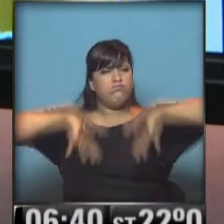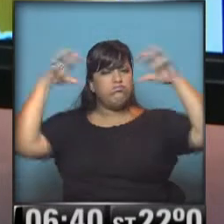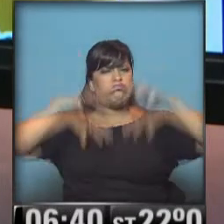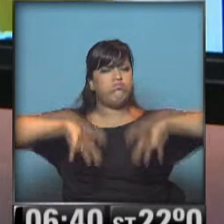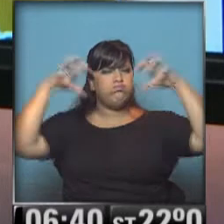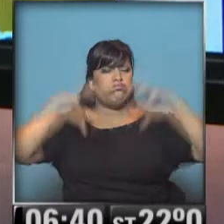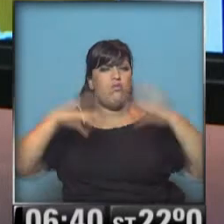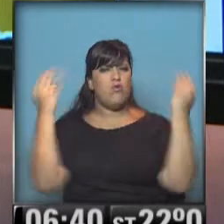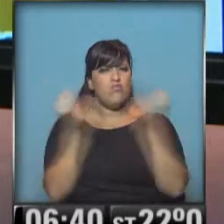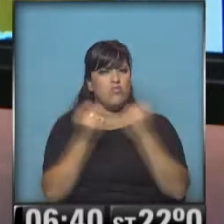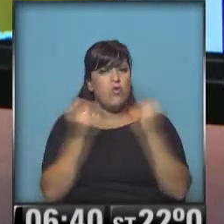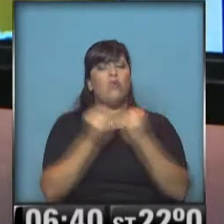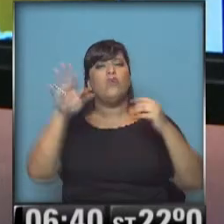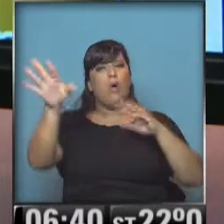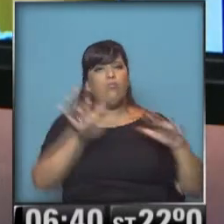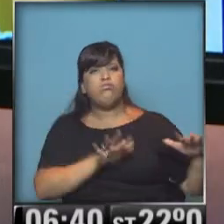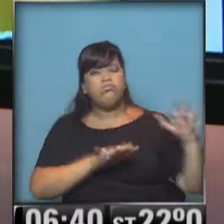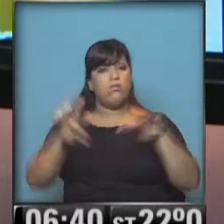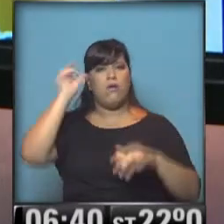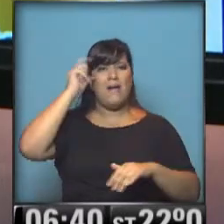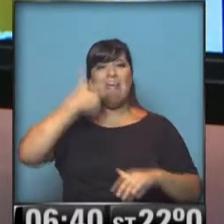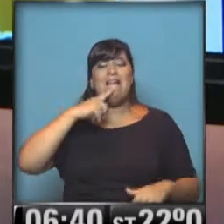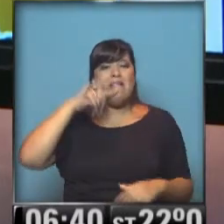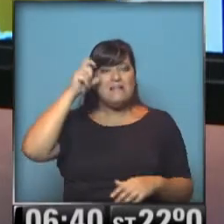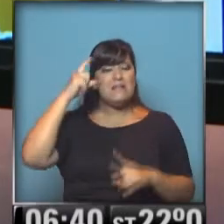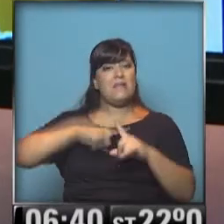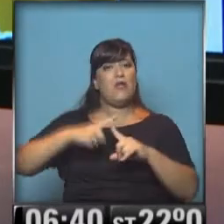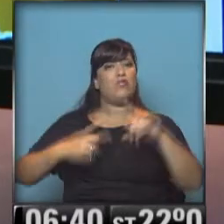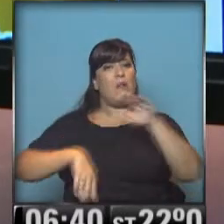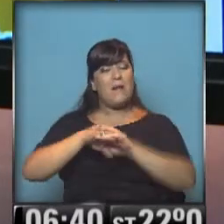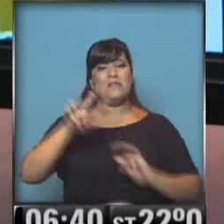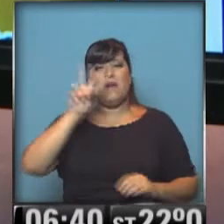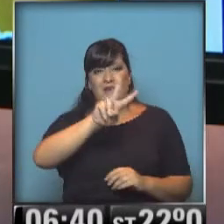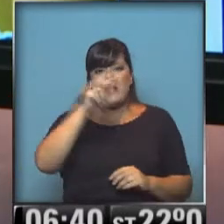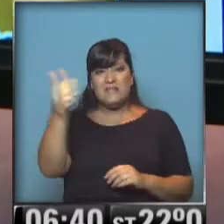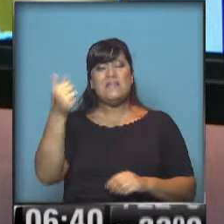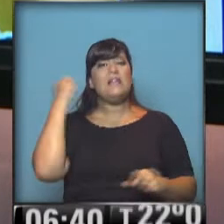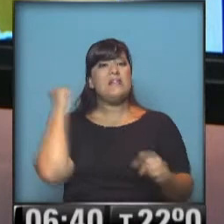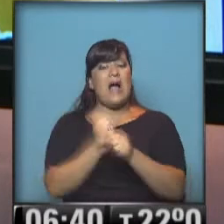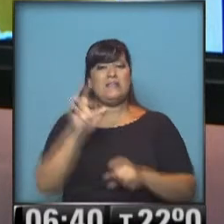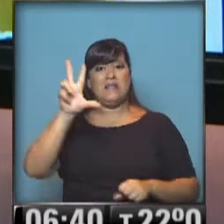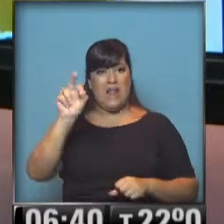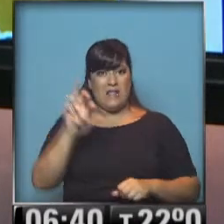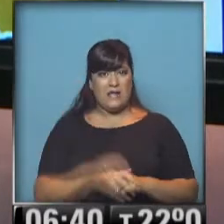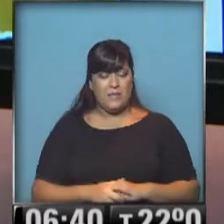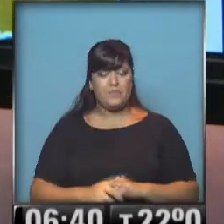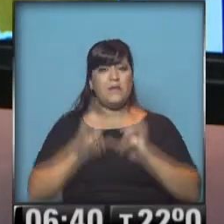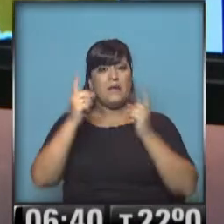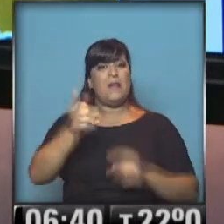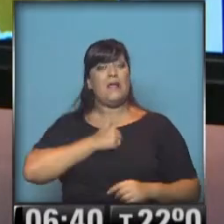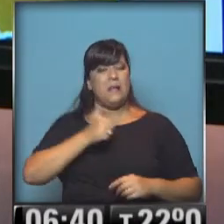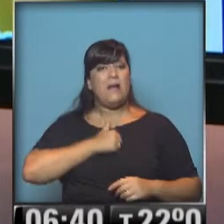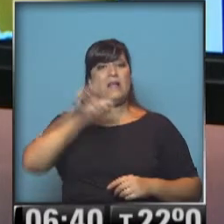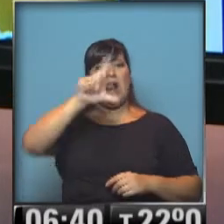y se irá trasladando lentamente hacia el este, con temperaturas máximas que irán desde los 26 hasta los 30 grados. Tanto en Catamarca como en La